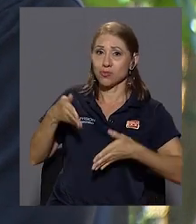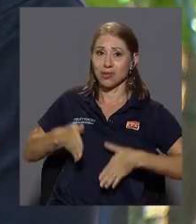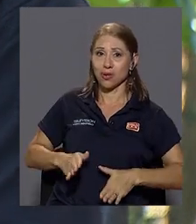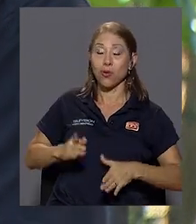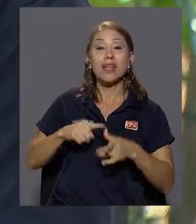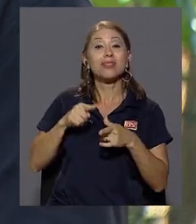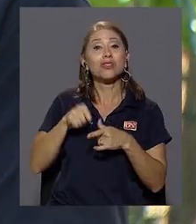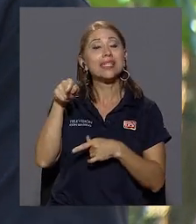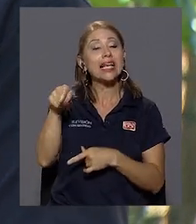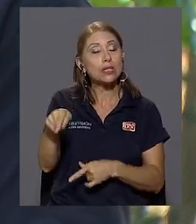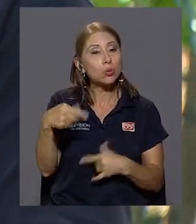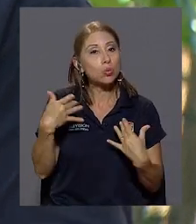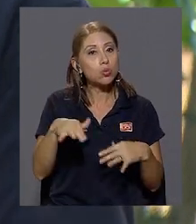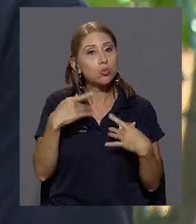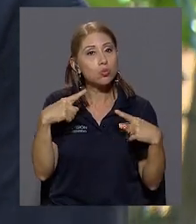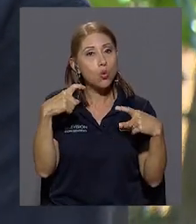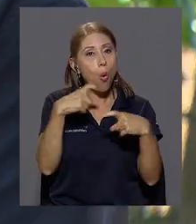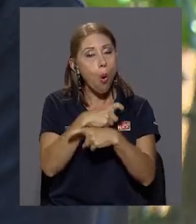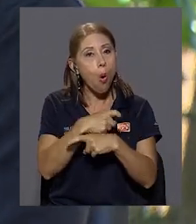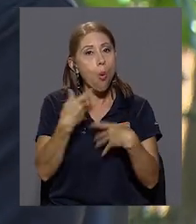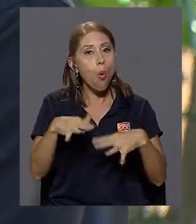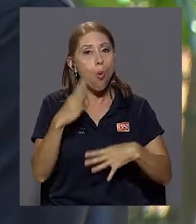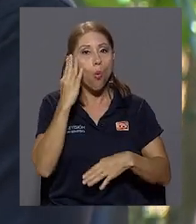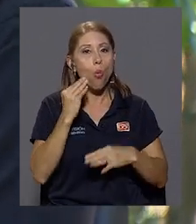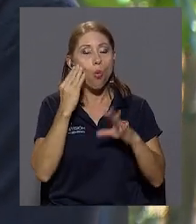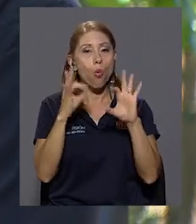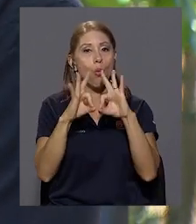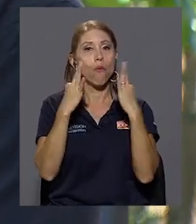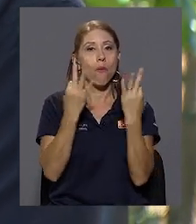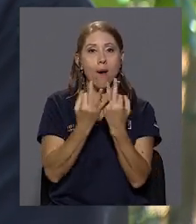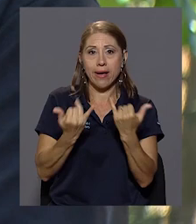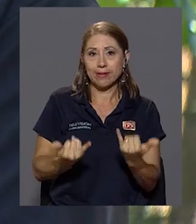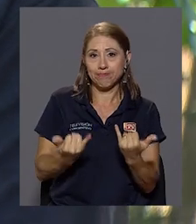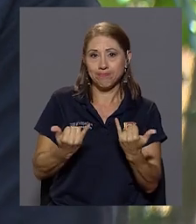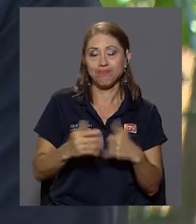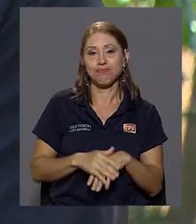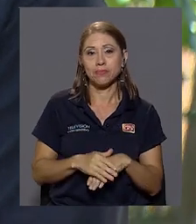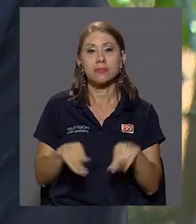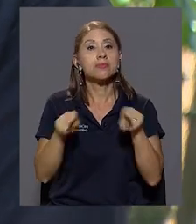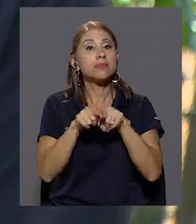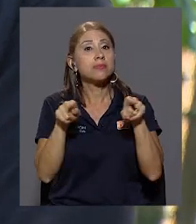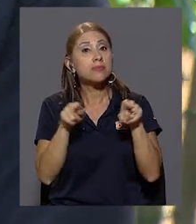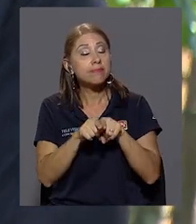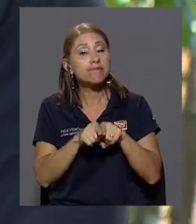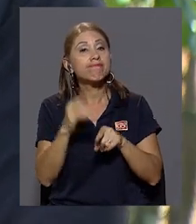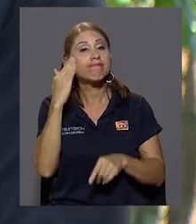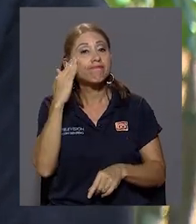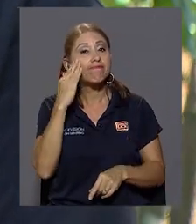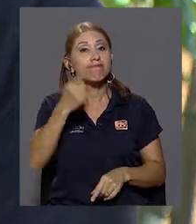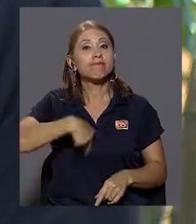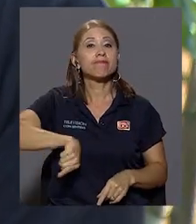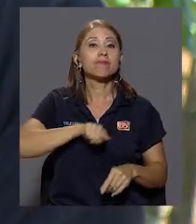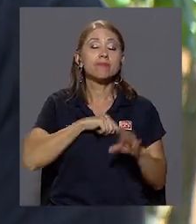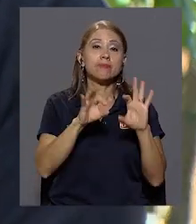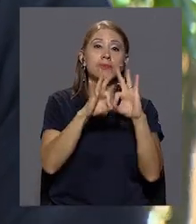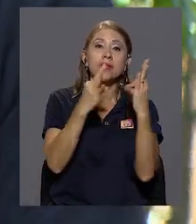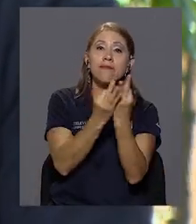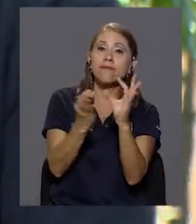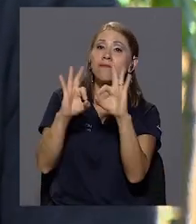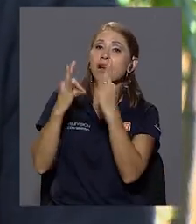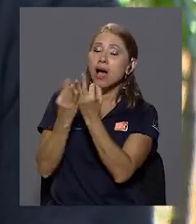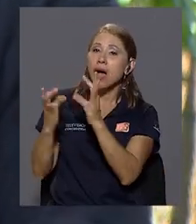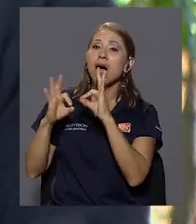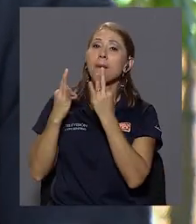persona. Entonces, esta es parte de la complejidad que están viviendo las familias hoy día, además de que tenemos una realidad de que en nuestras familias